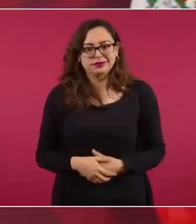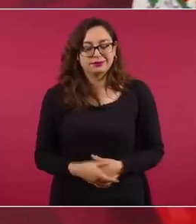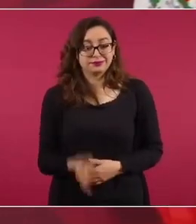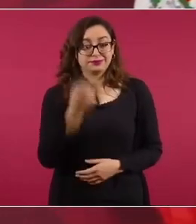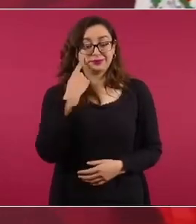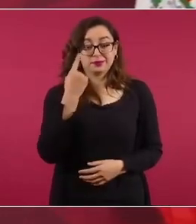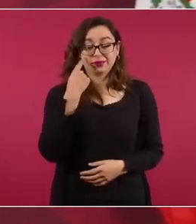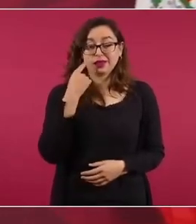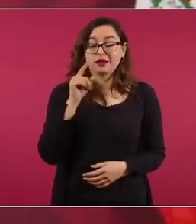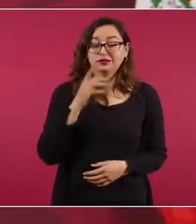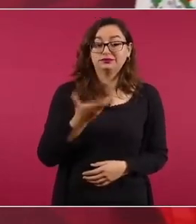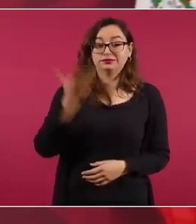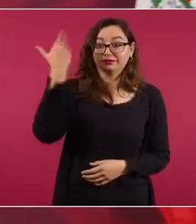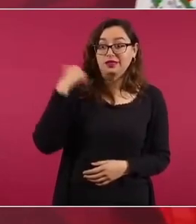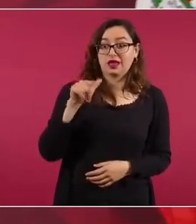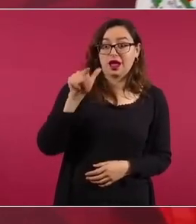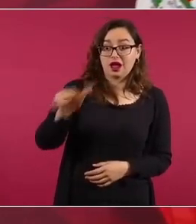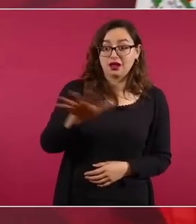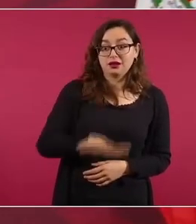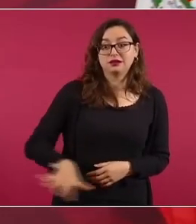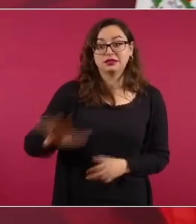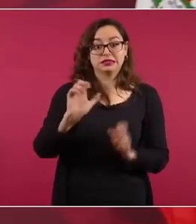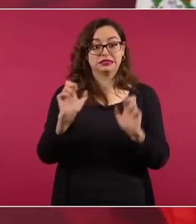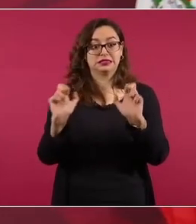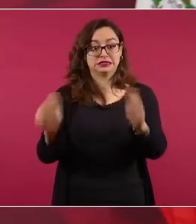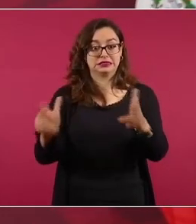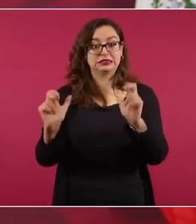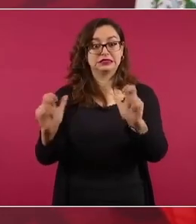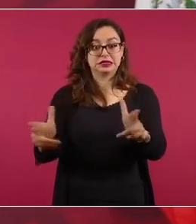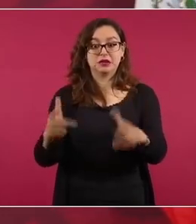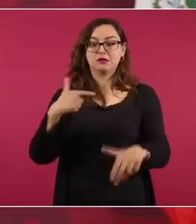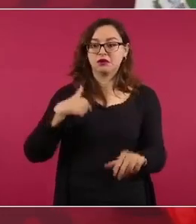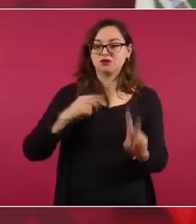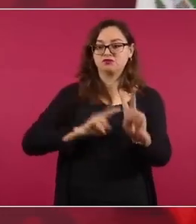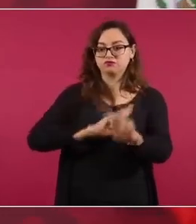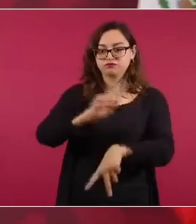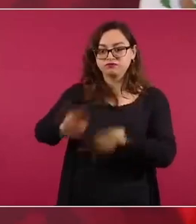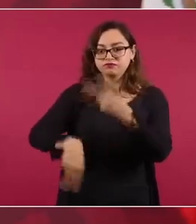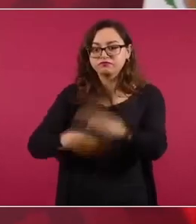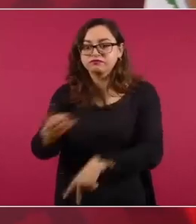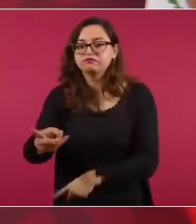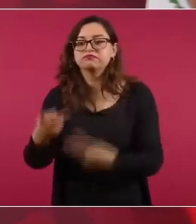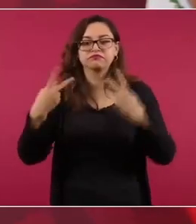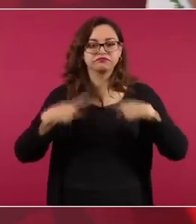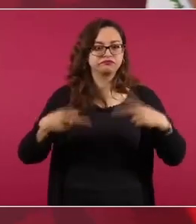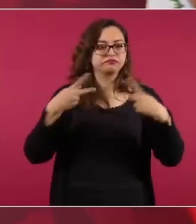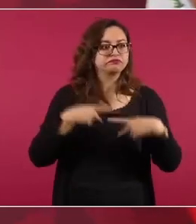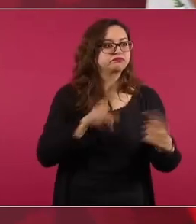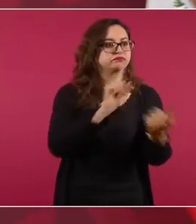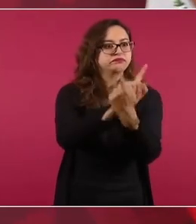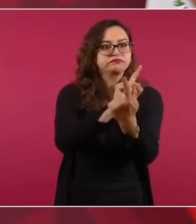en la lucha para convencer a la gente